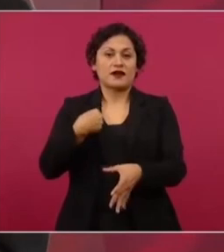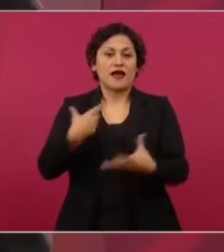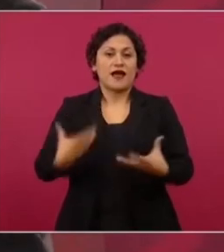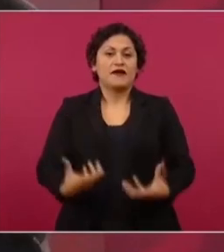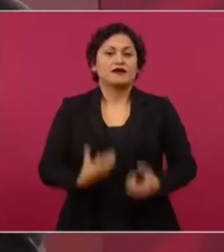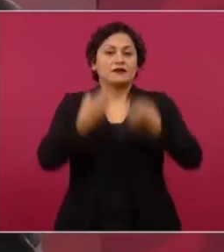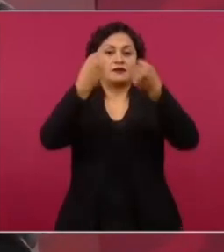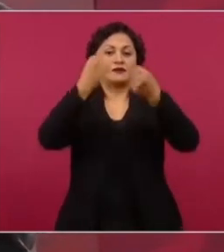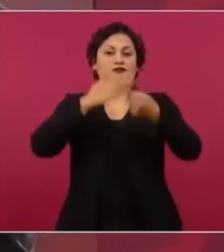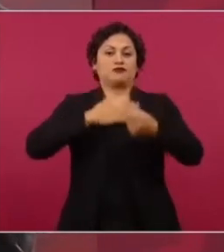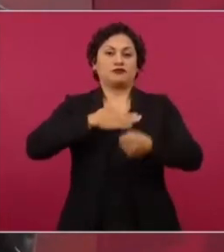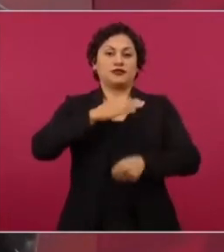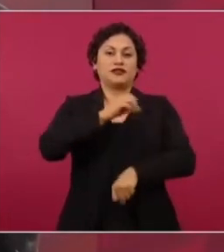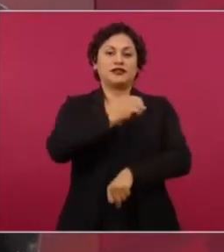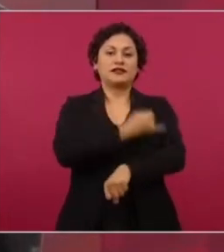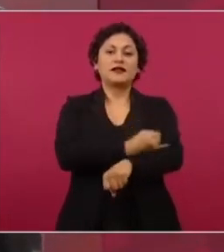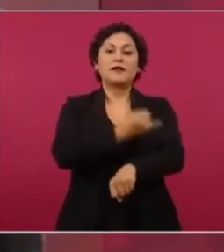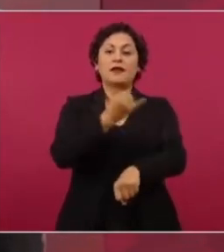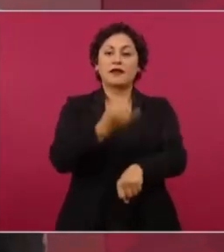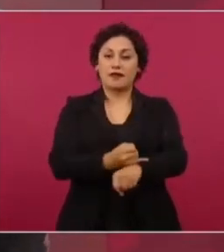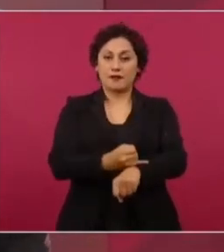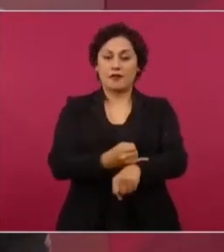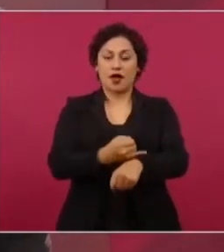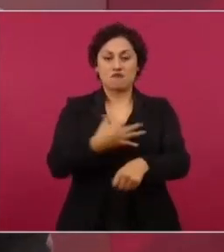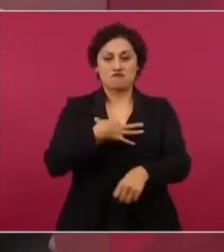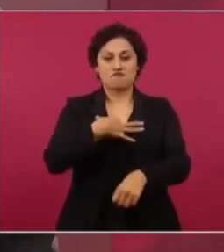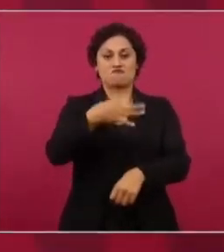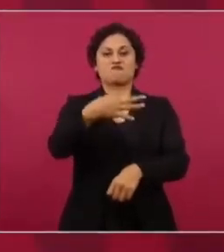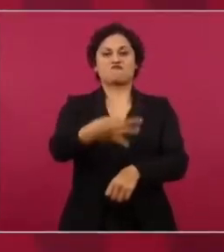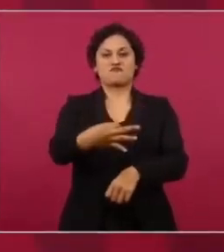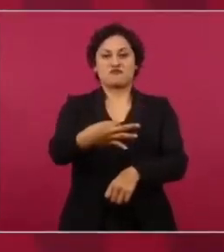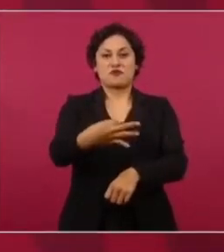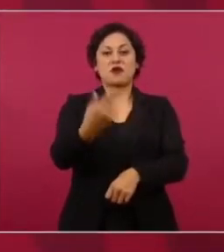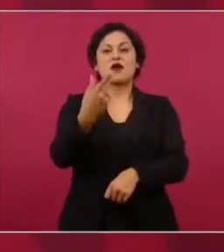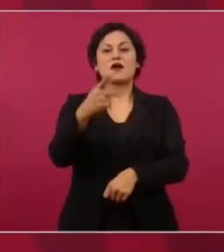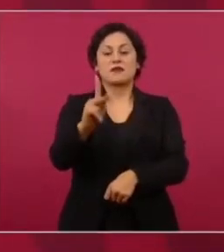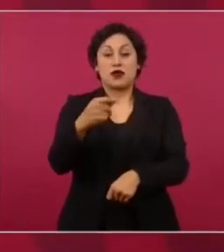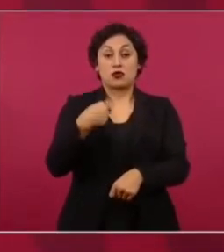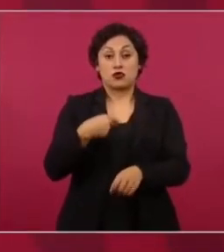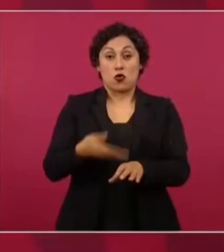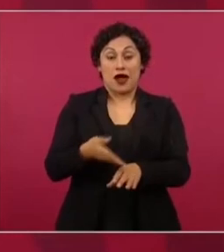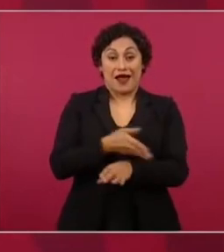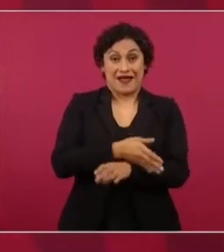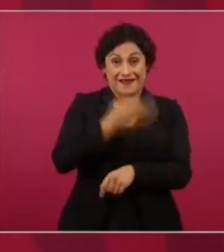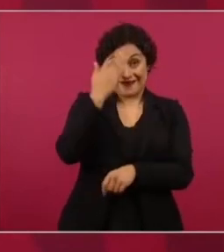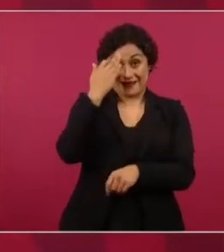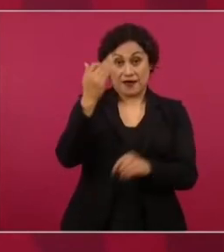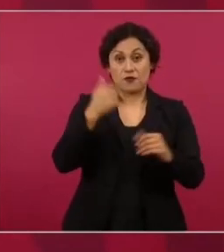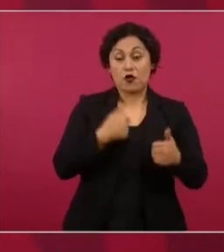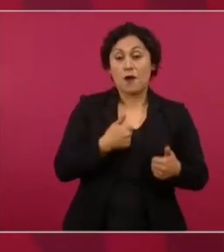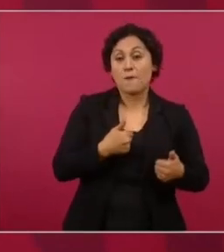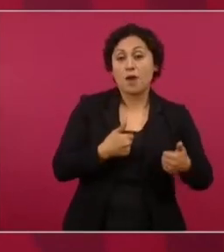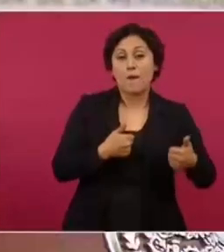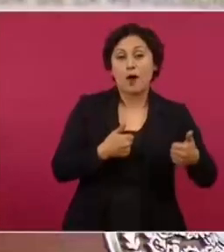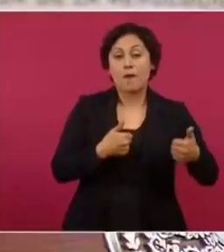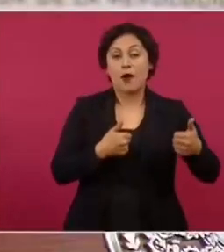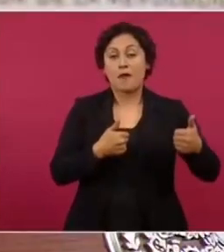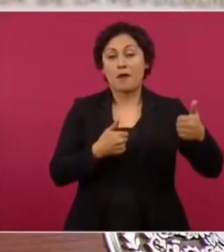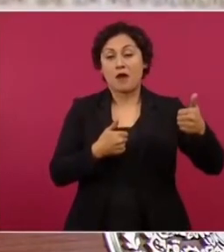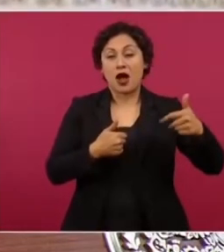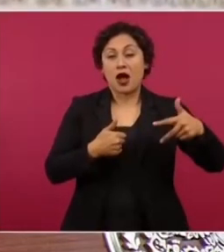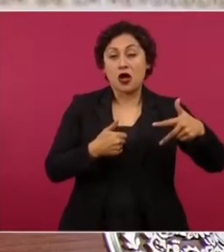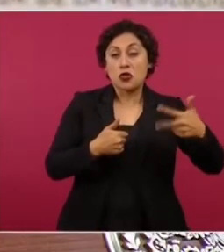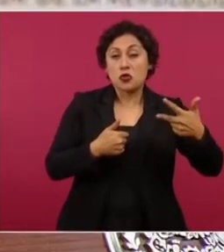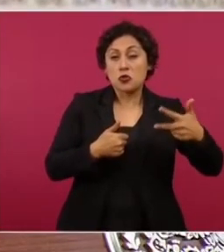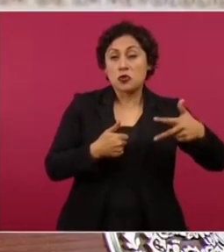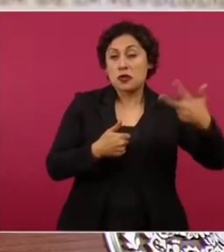pero de traer 10 12% de ventaja gané con 3 ahora si que de panzazo